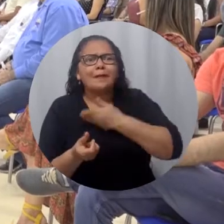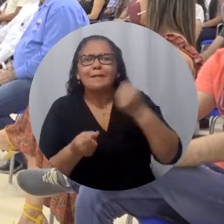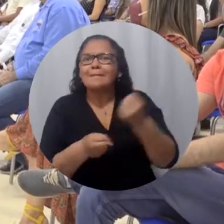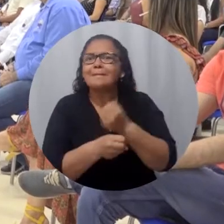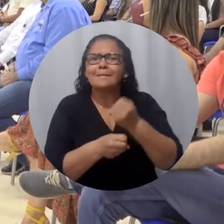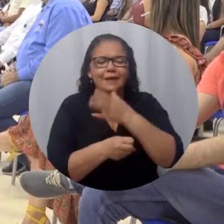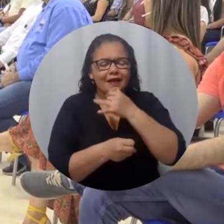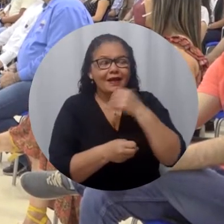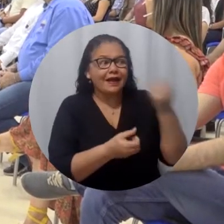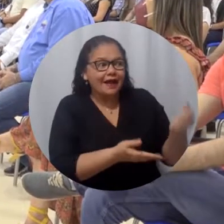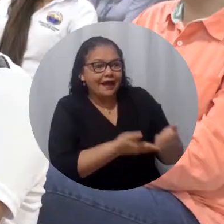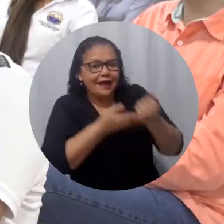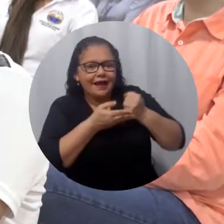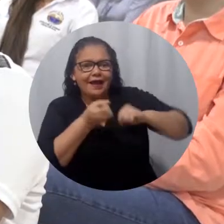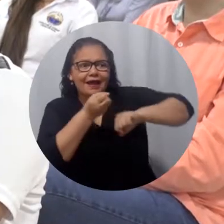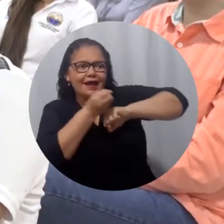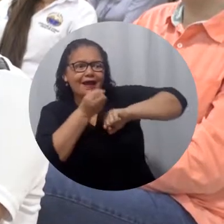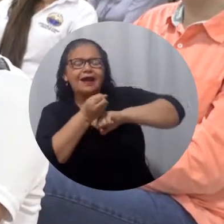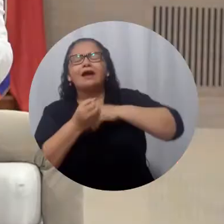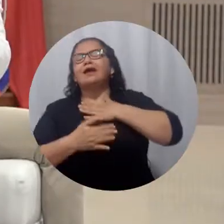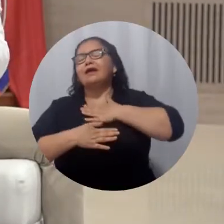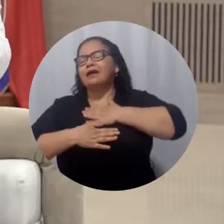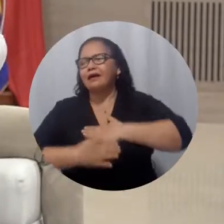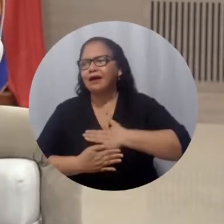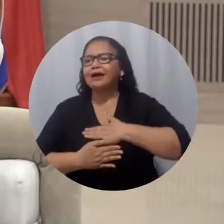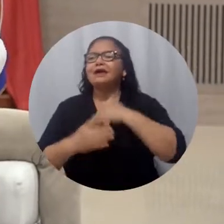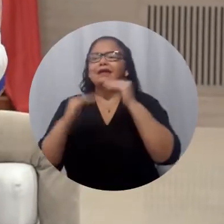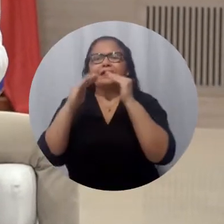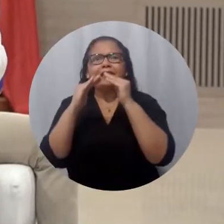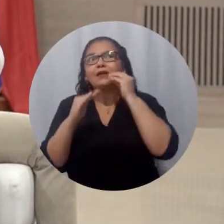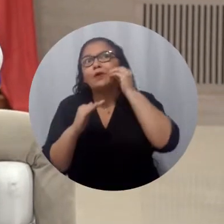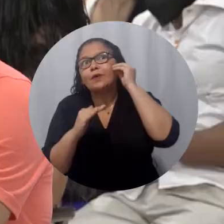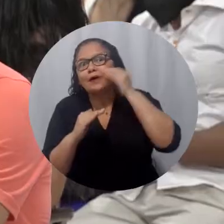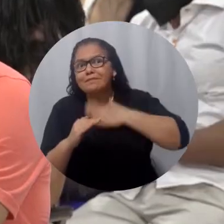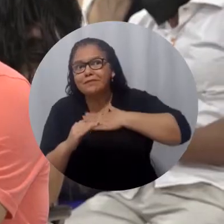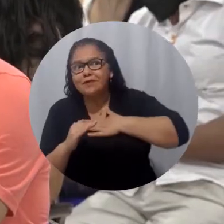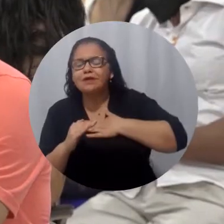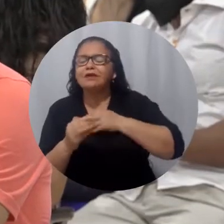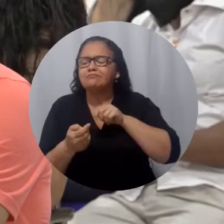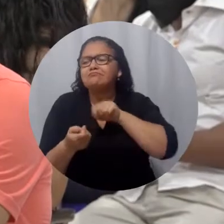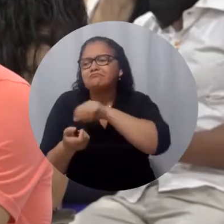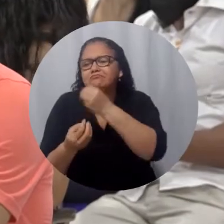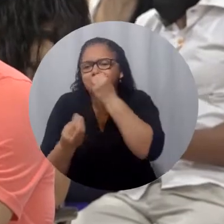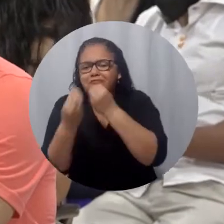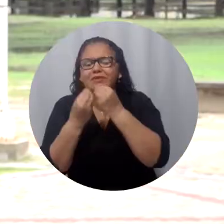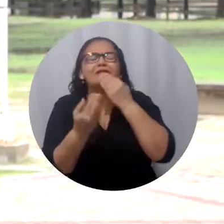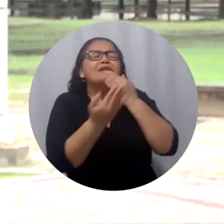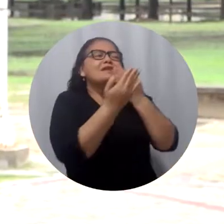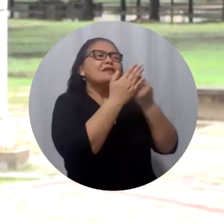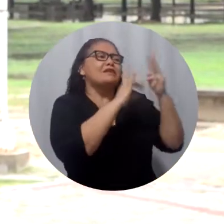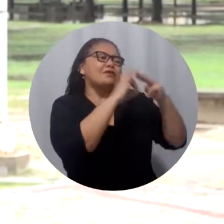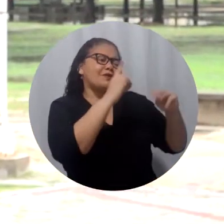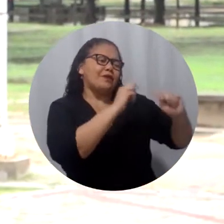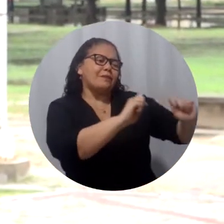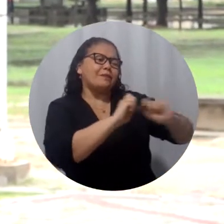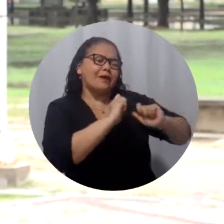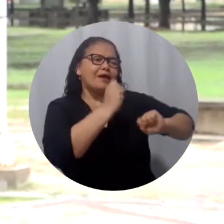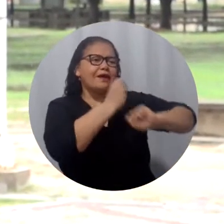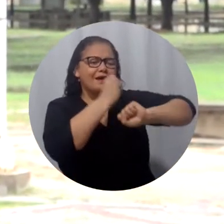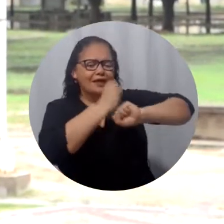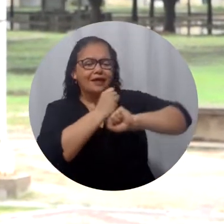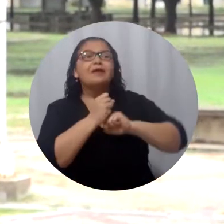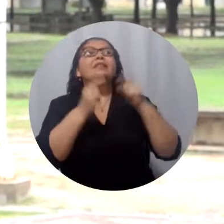Con esas ayudas pude sustentar en algunos meses en mi casa, en mi hogar. Y gracias a la universidad nos dio ese aporte